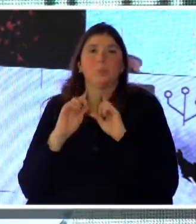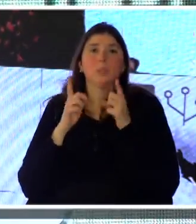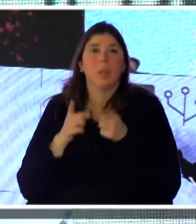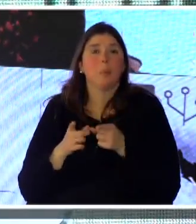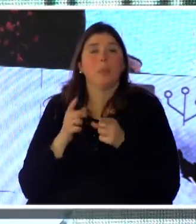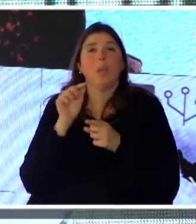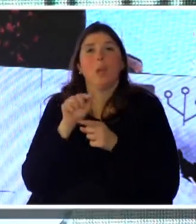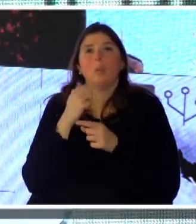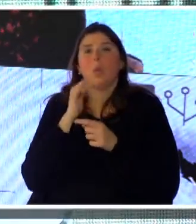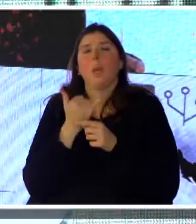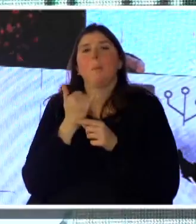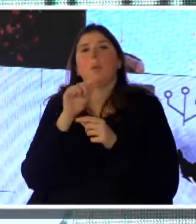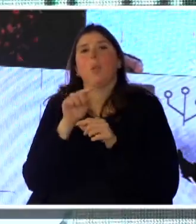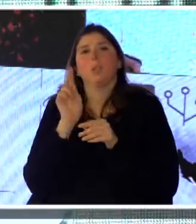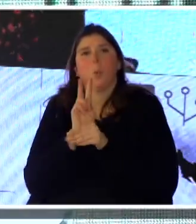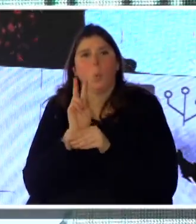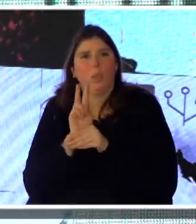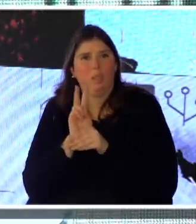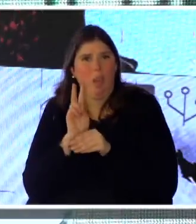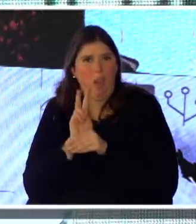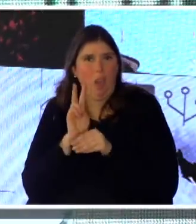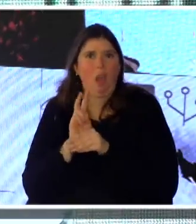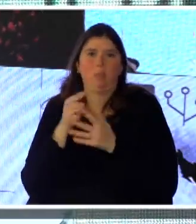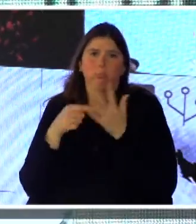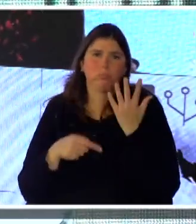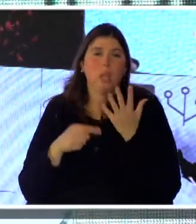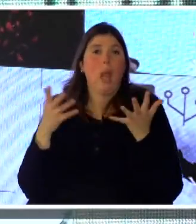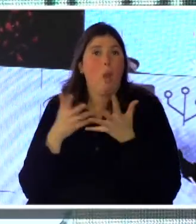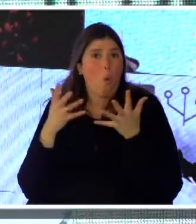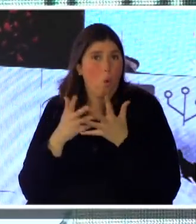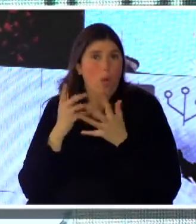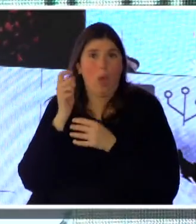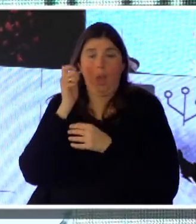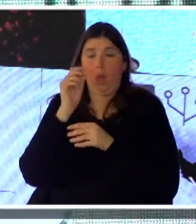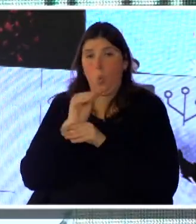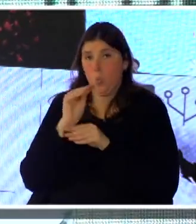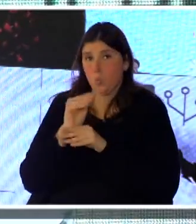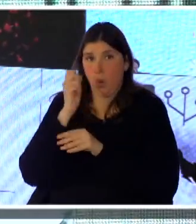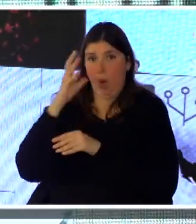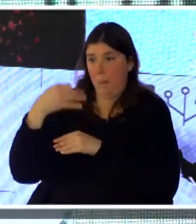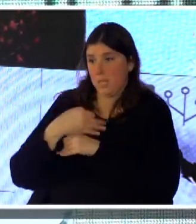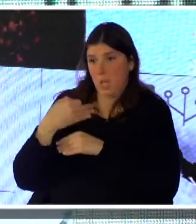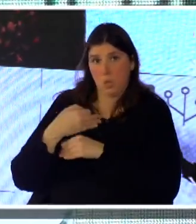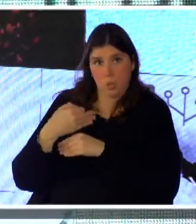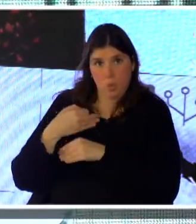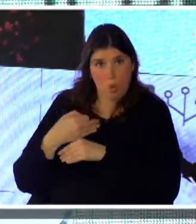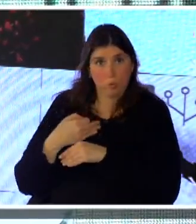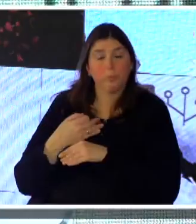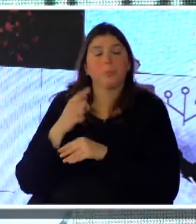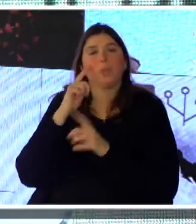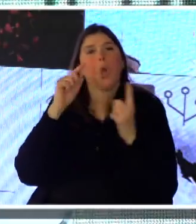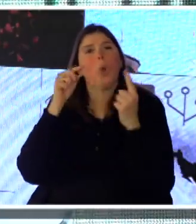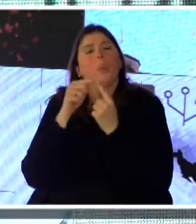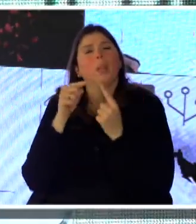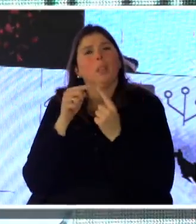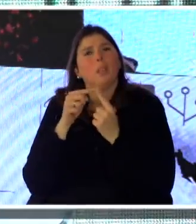que son parches de seguridad, etc. Así que ahora estamos capacitándonos y estamos, digamos, con el objetivo de una